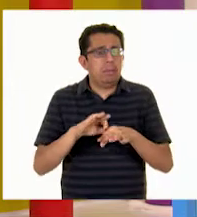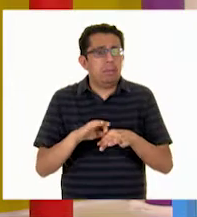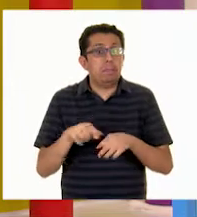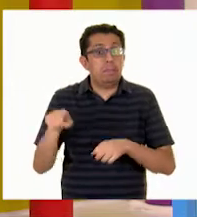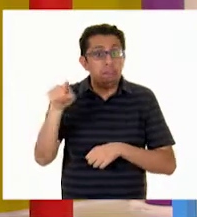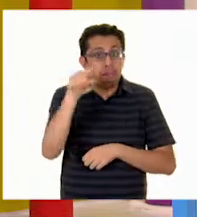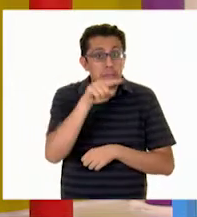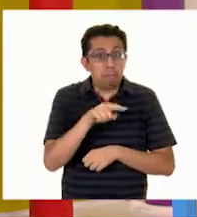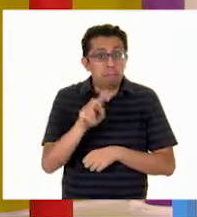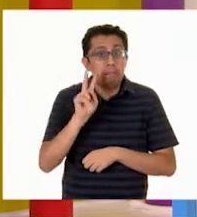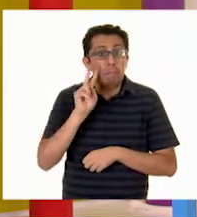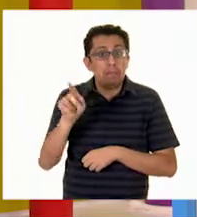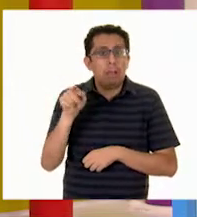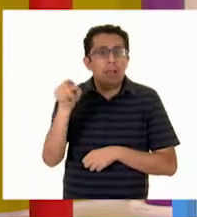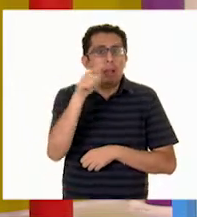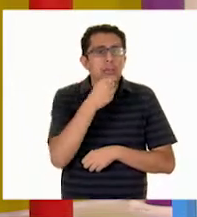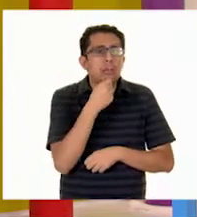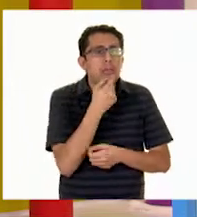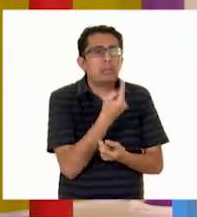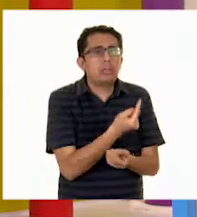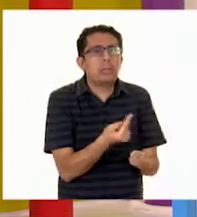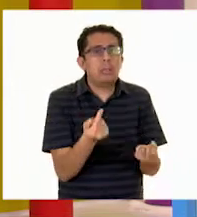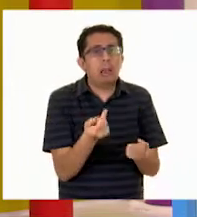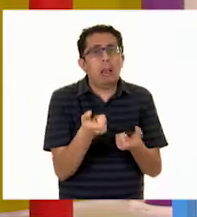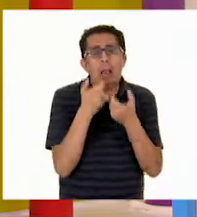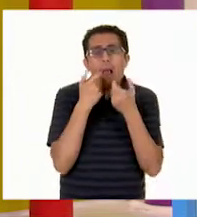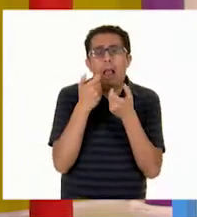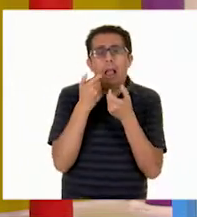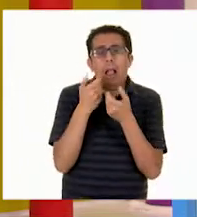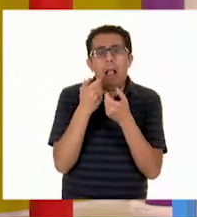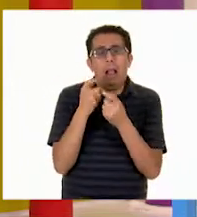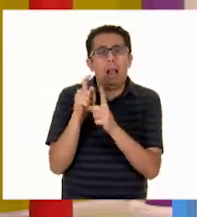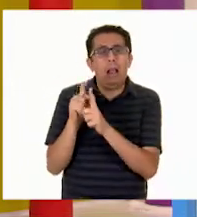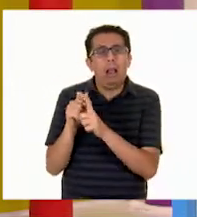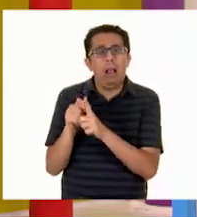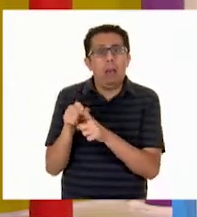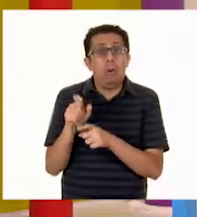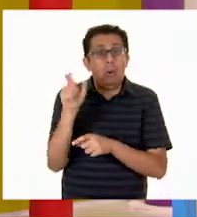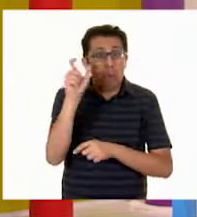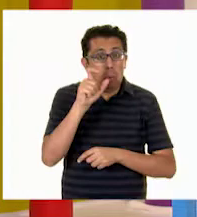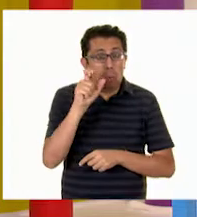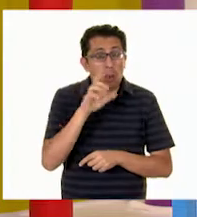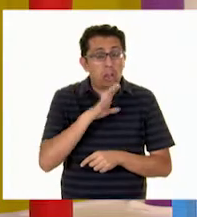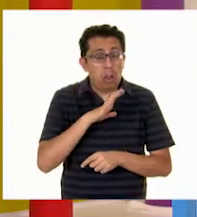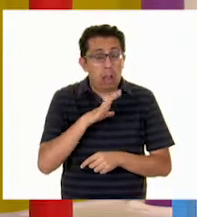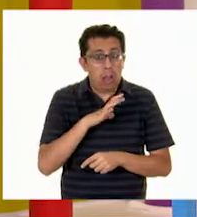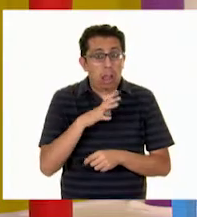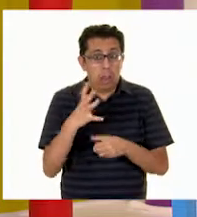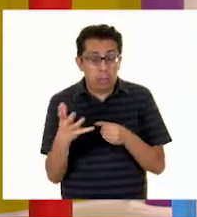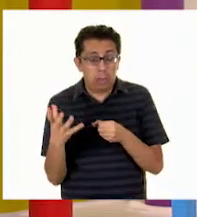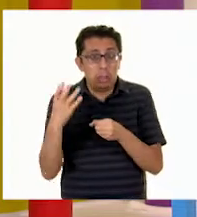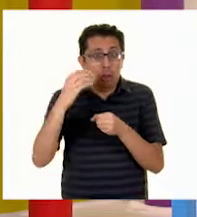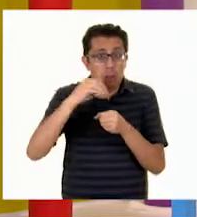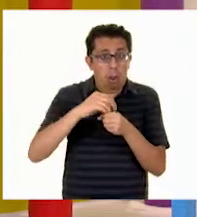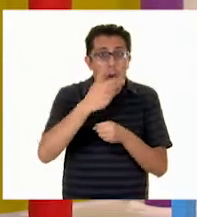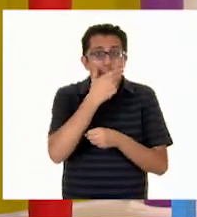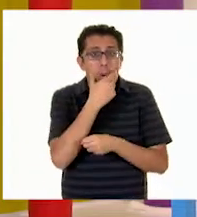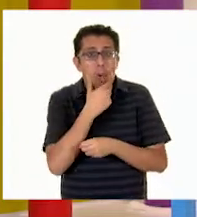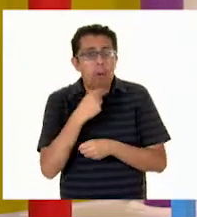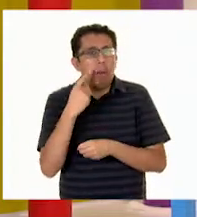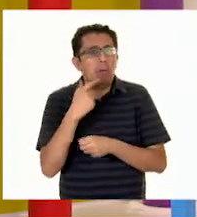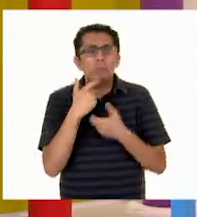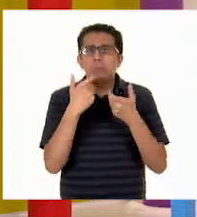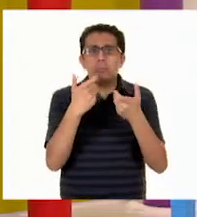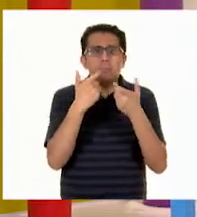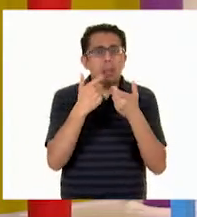Escucharon y vieron que se reían de ella un poco. Bueno, cuando uno es incluyente, como hombre o mujer, pues no se